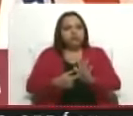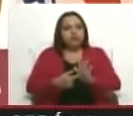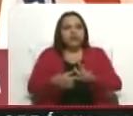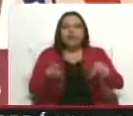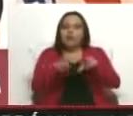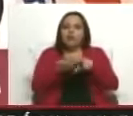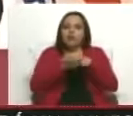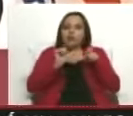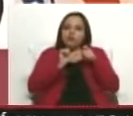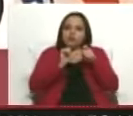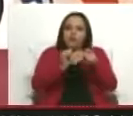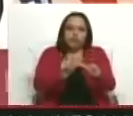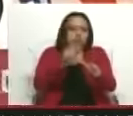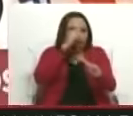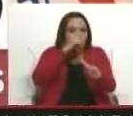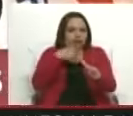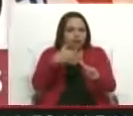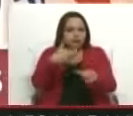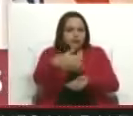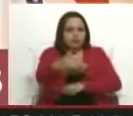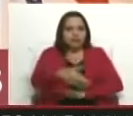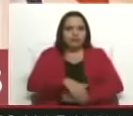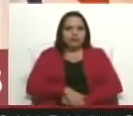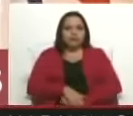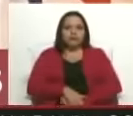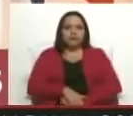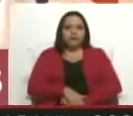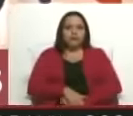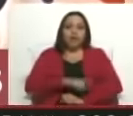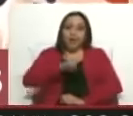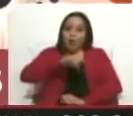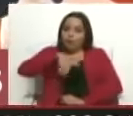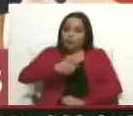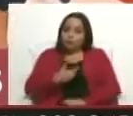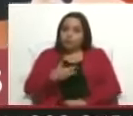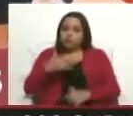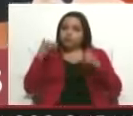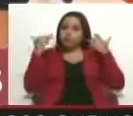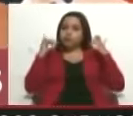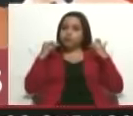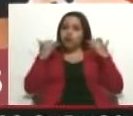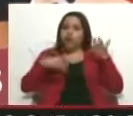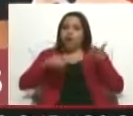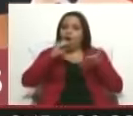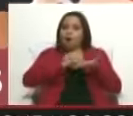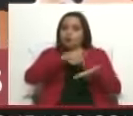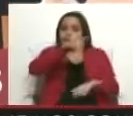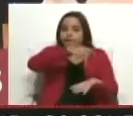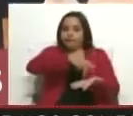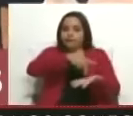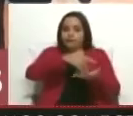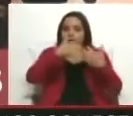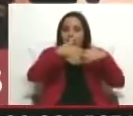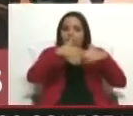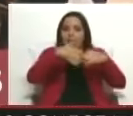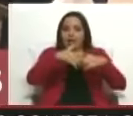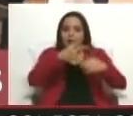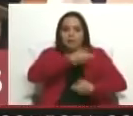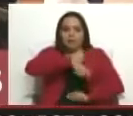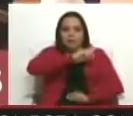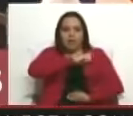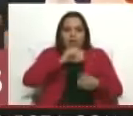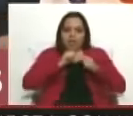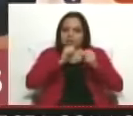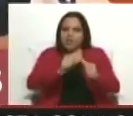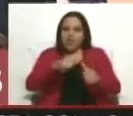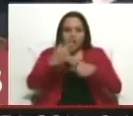durante todo este año. Hoy podemos celebrar que hoy tenemos presencia de Rexol para seguir continuando todos